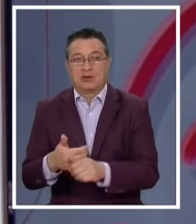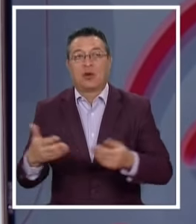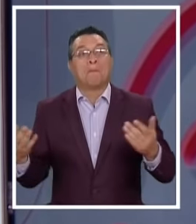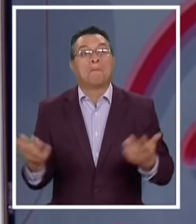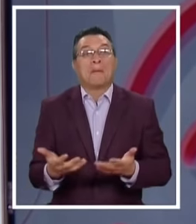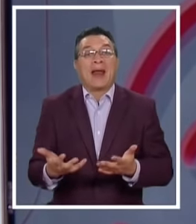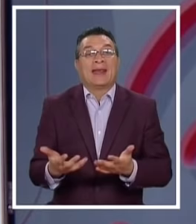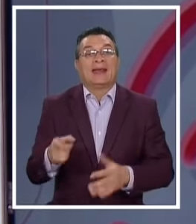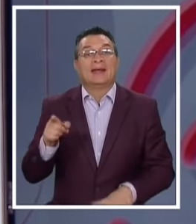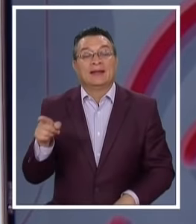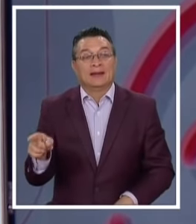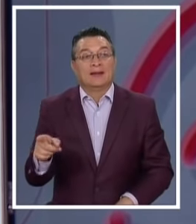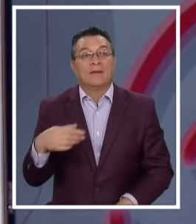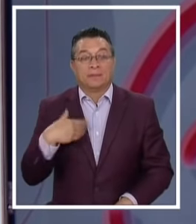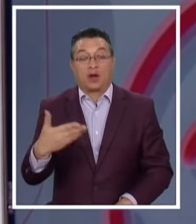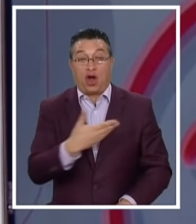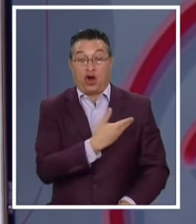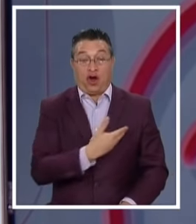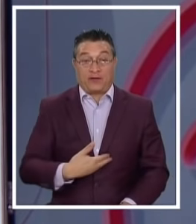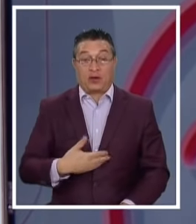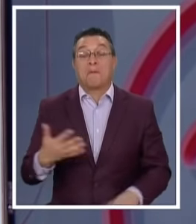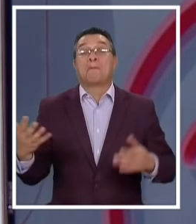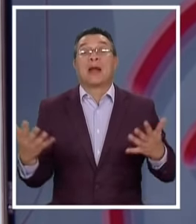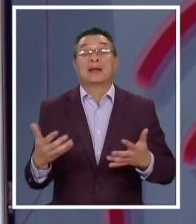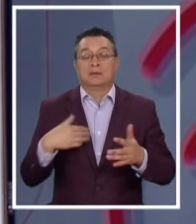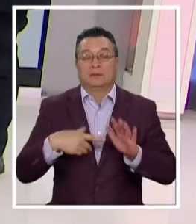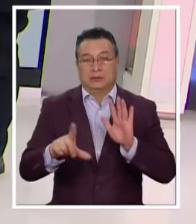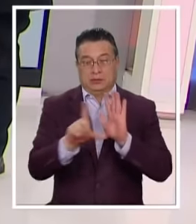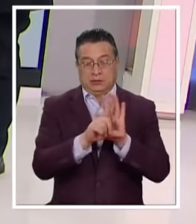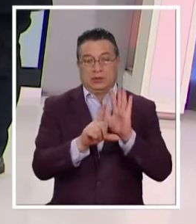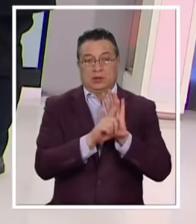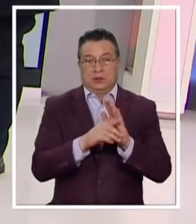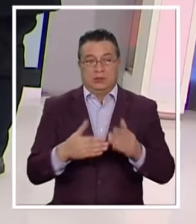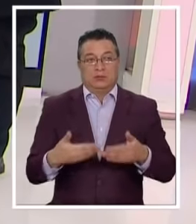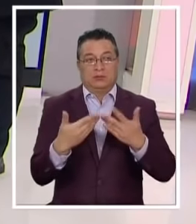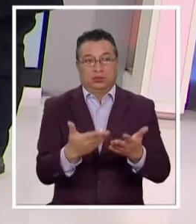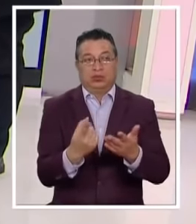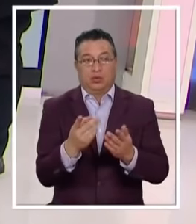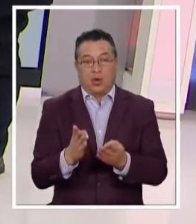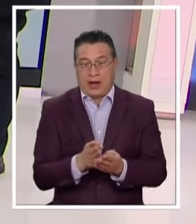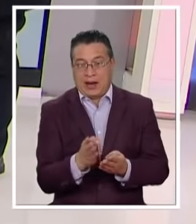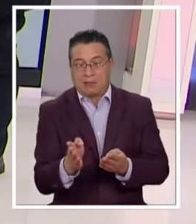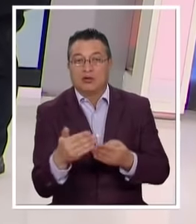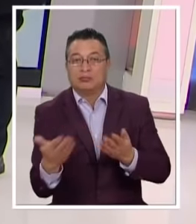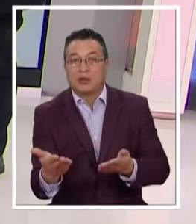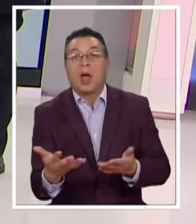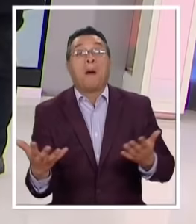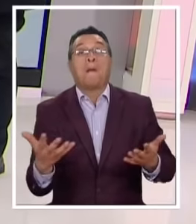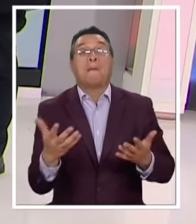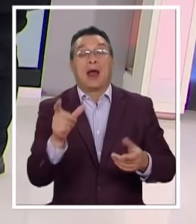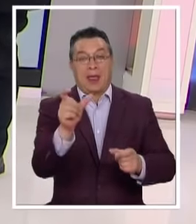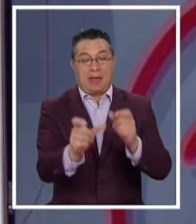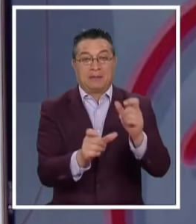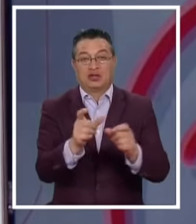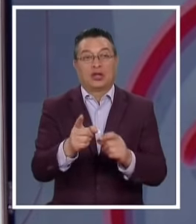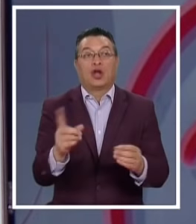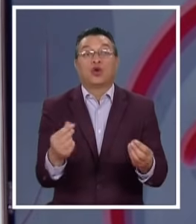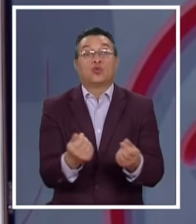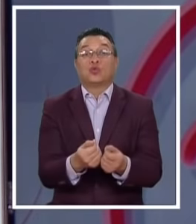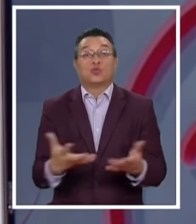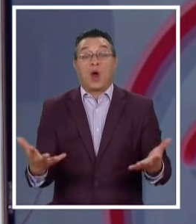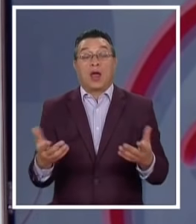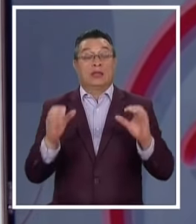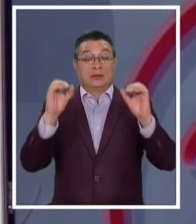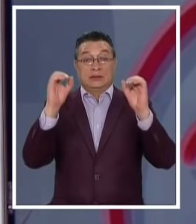A el gobierno Para que se legisle Como una medida alternativa Precisamente Para aquellas personas Que no tienen